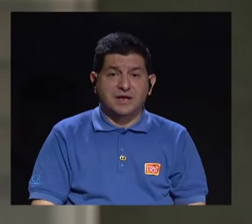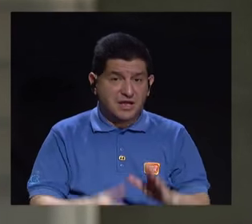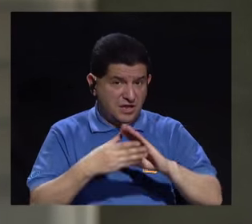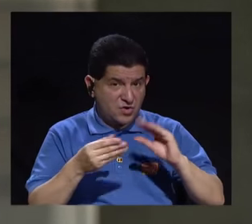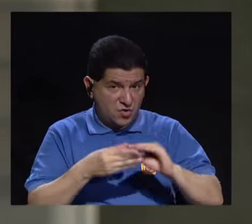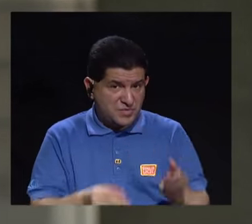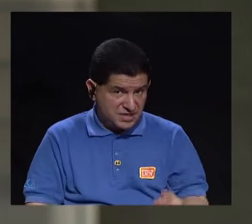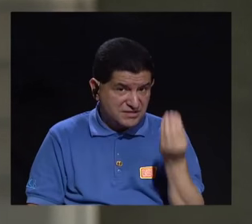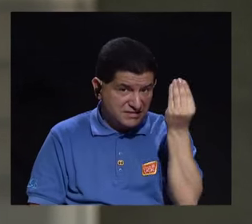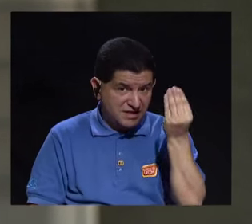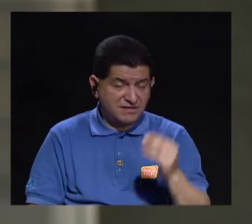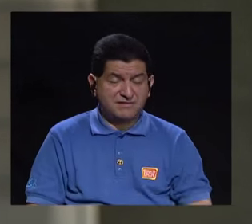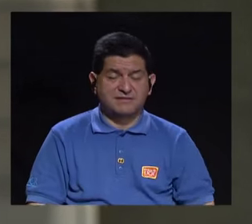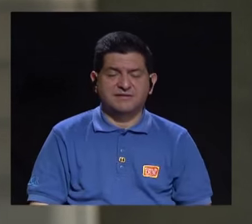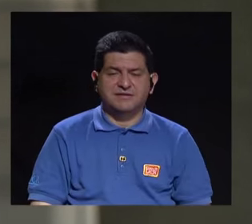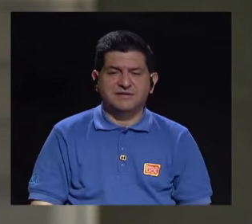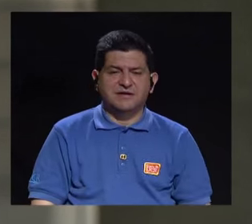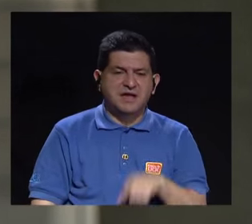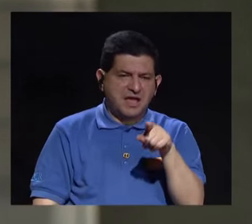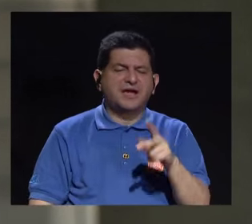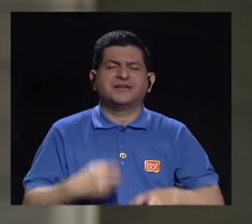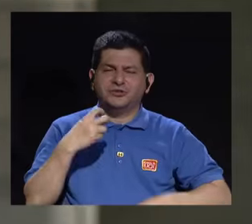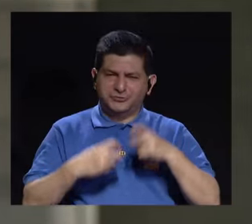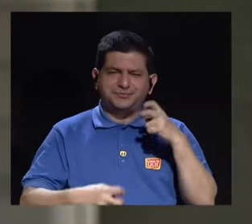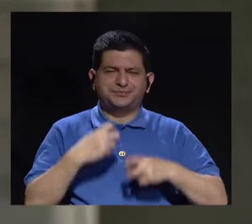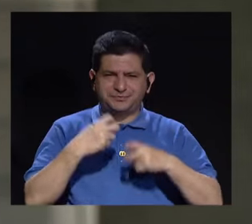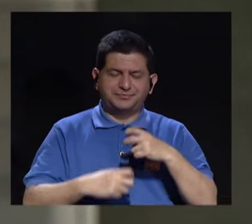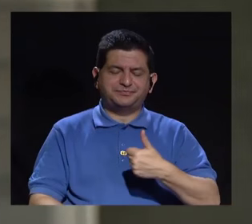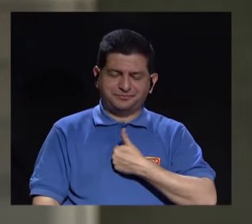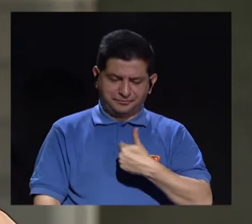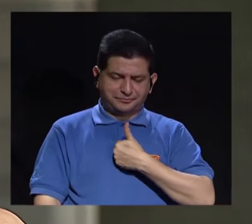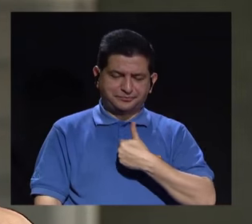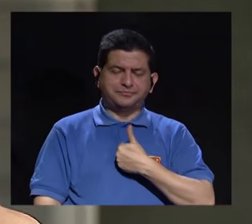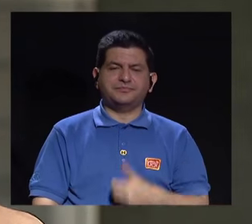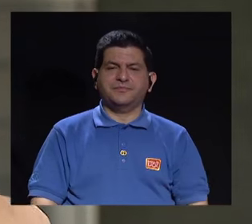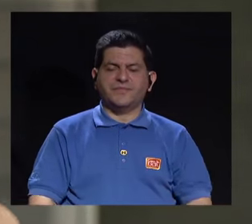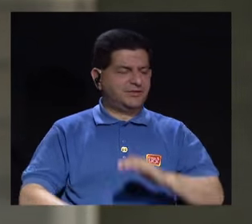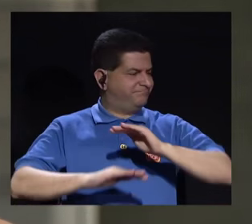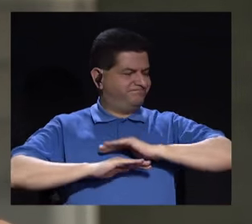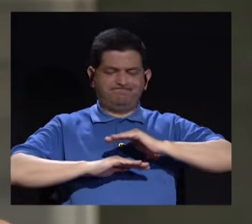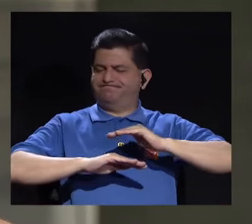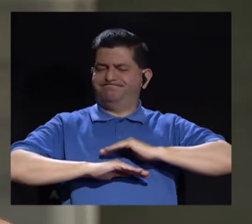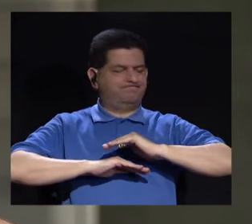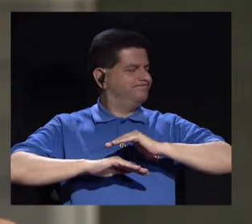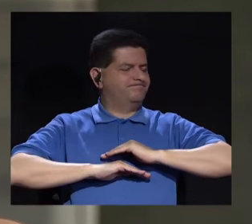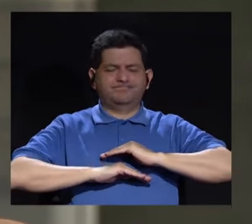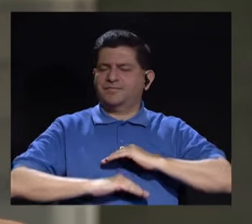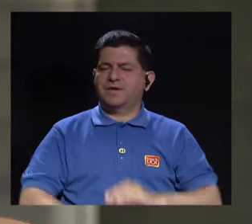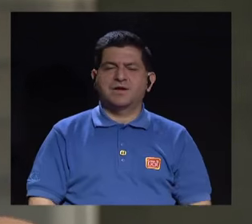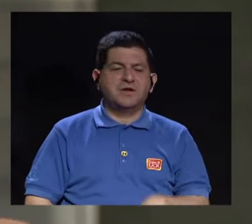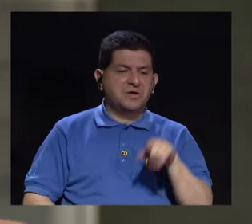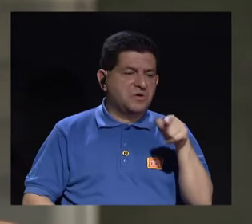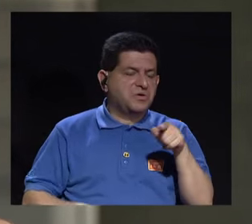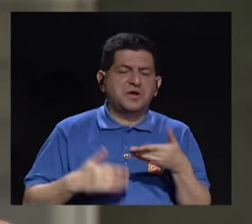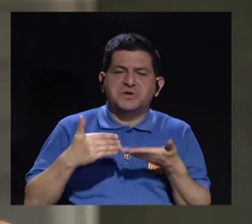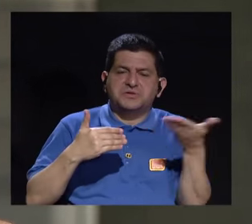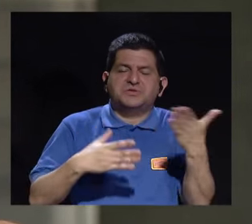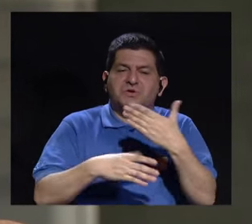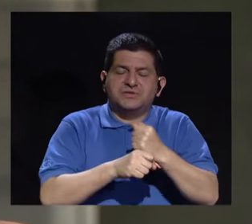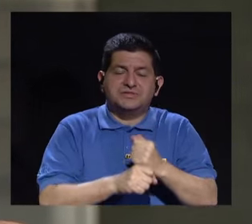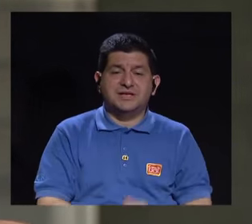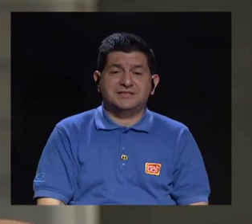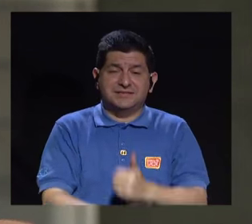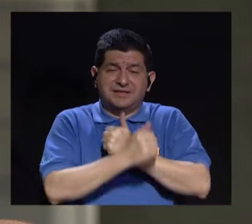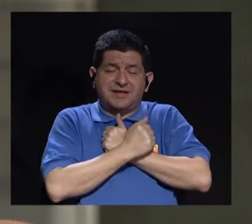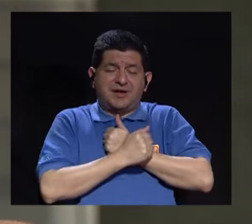comentan los adolescentes? Normalmente tienen conflictos consigo mismos, de inconformidad, no están satisfechos con lo que están haciendo,